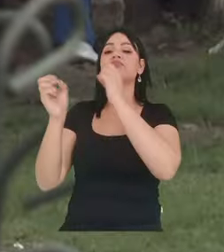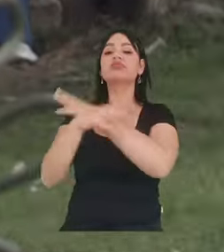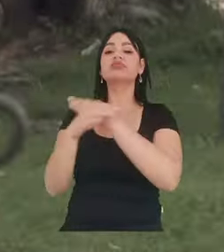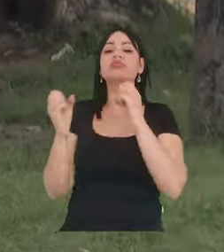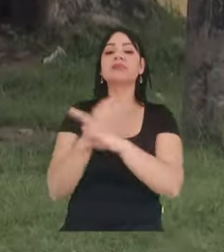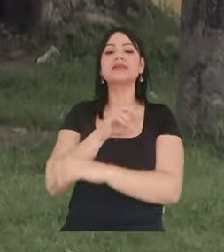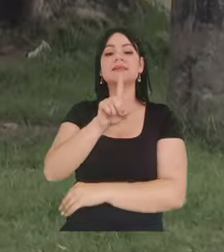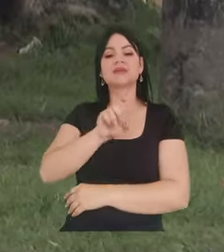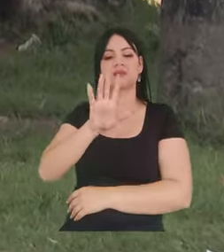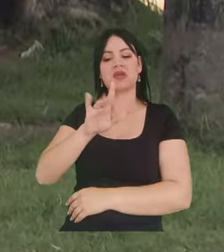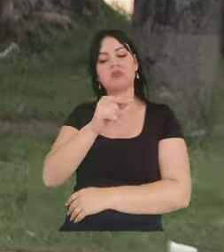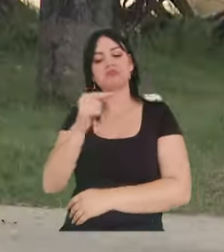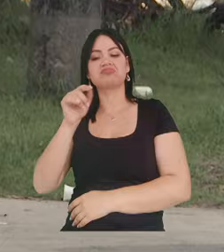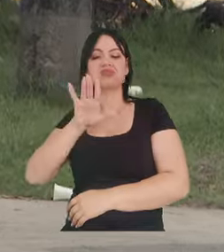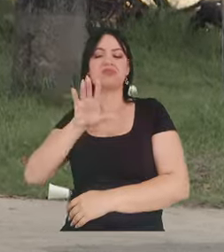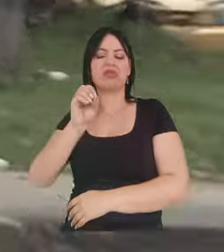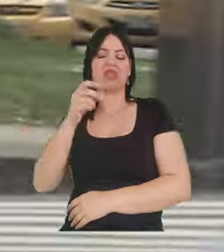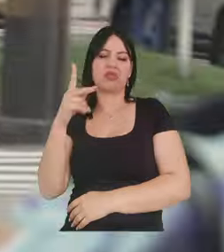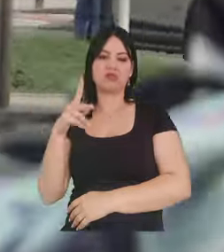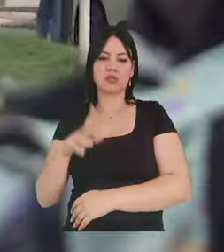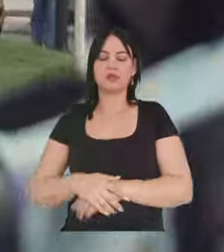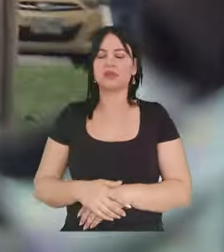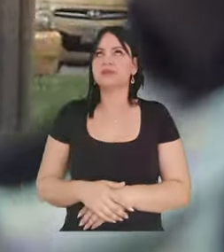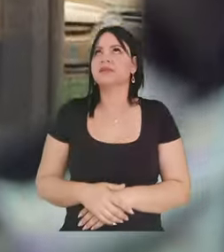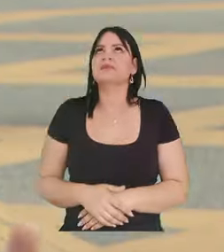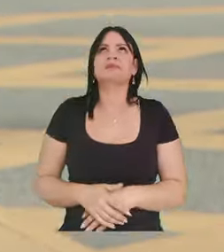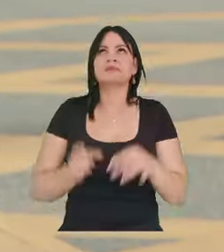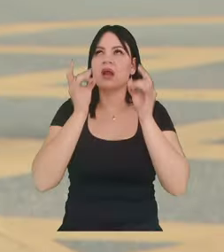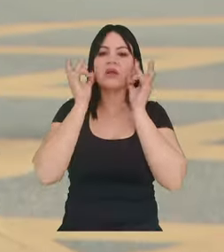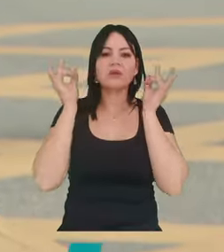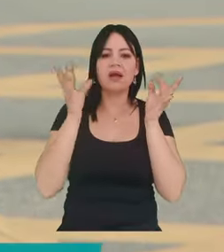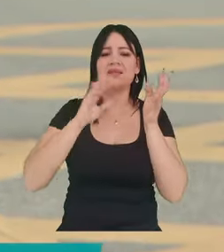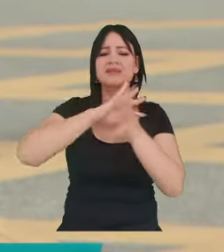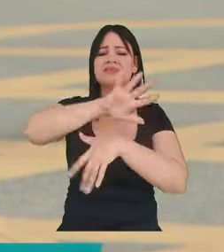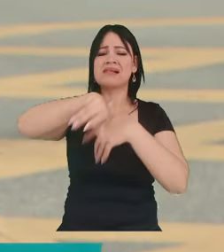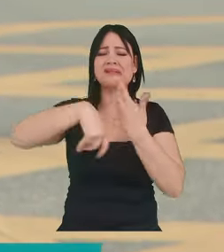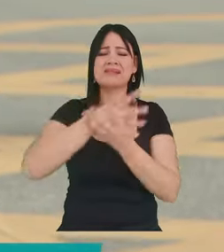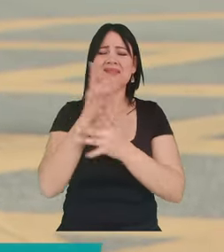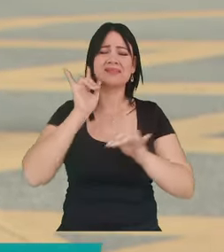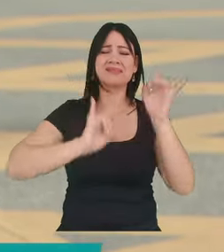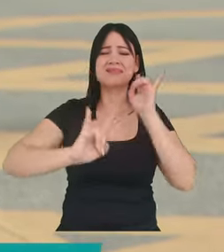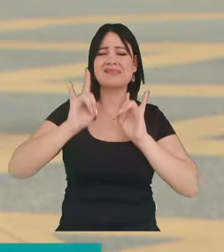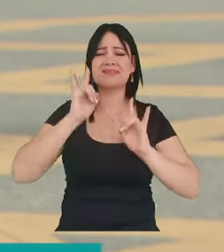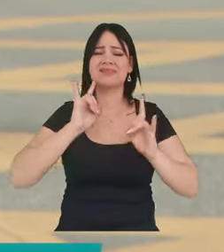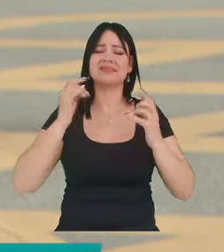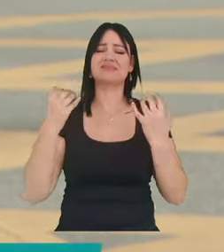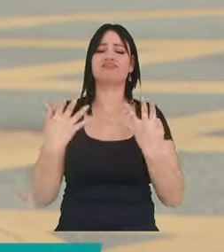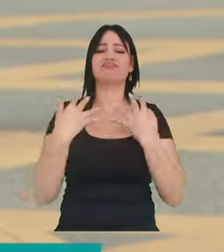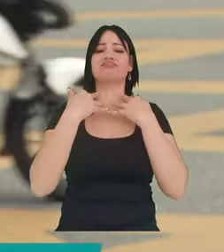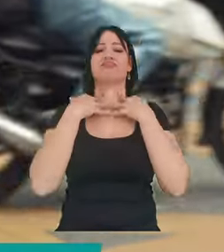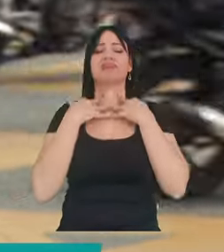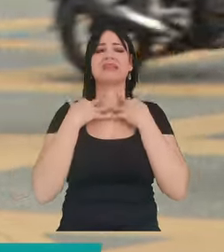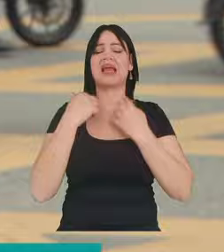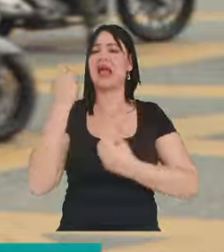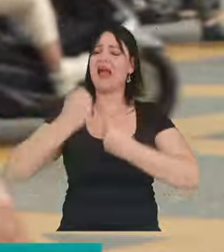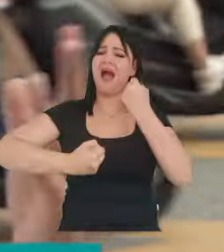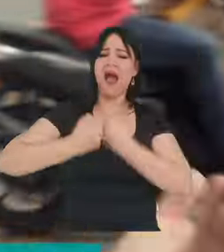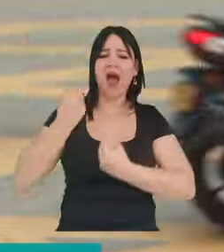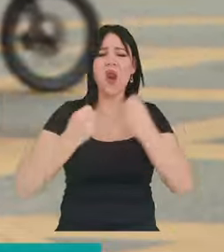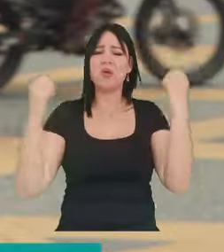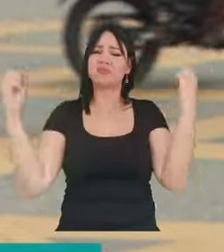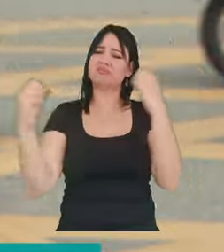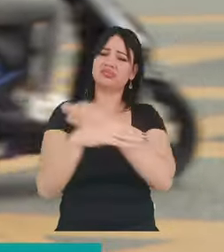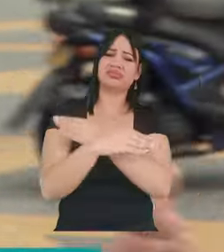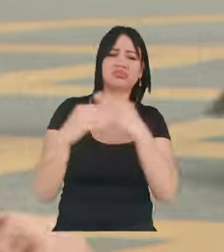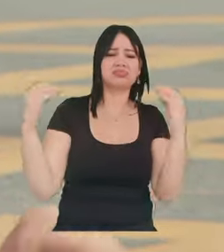movilidad es muy caótica, es estresante, mucho ruido, pasa demasiado carro, no tenemos